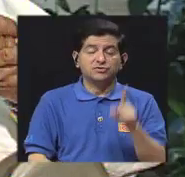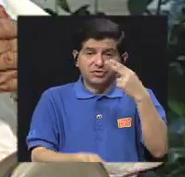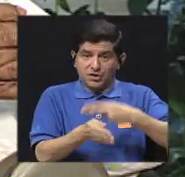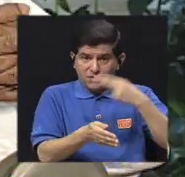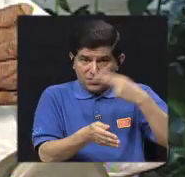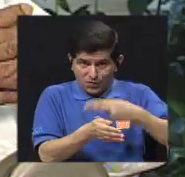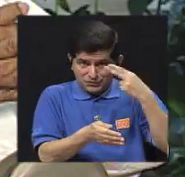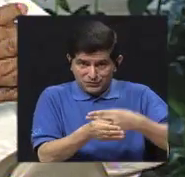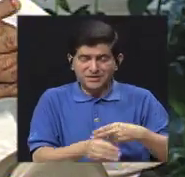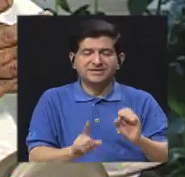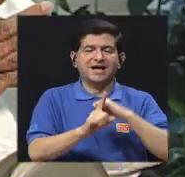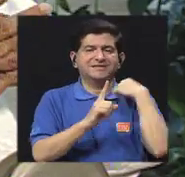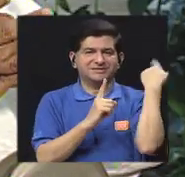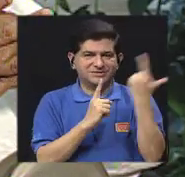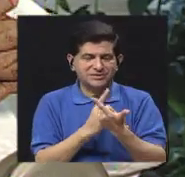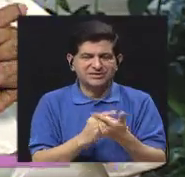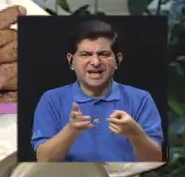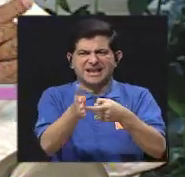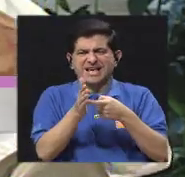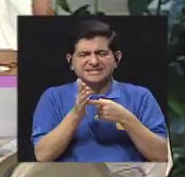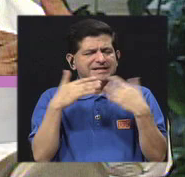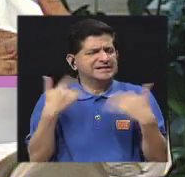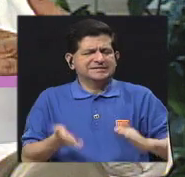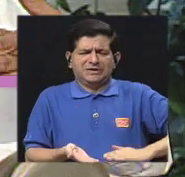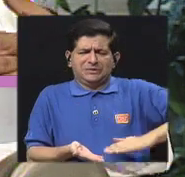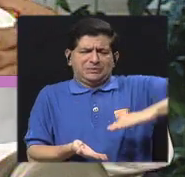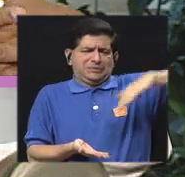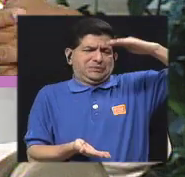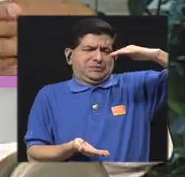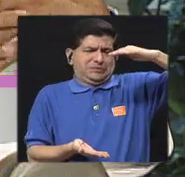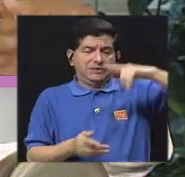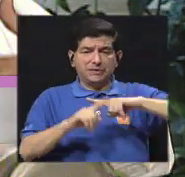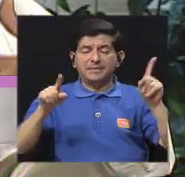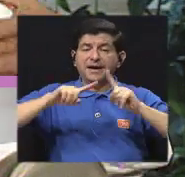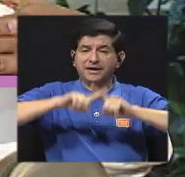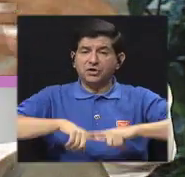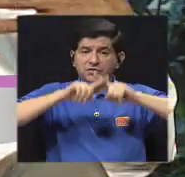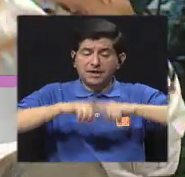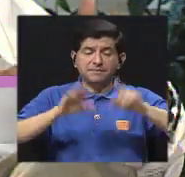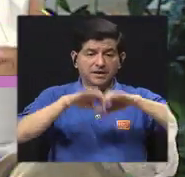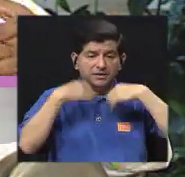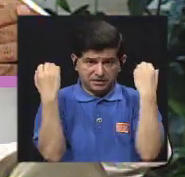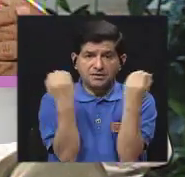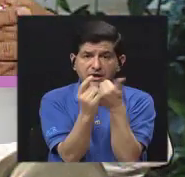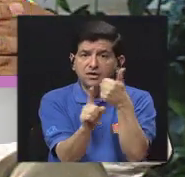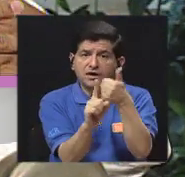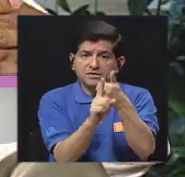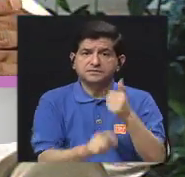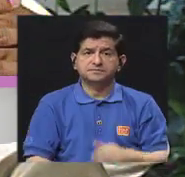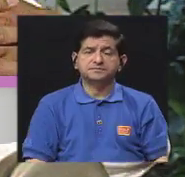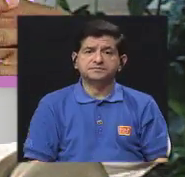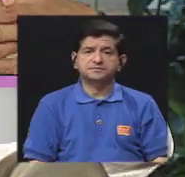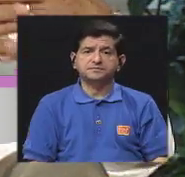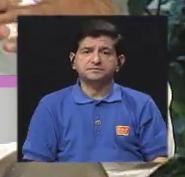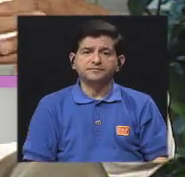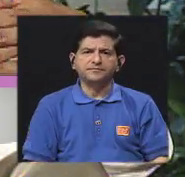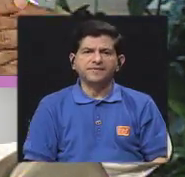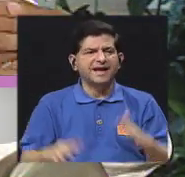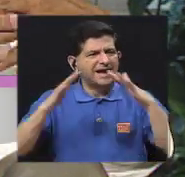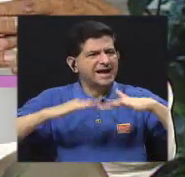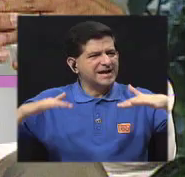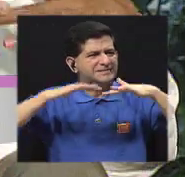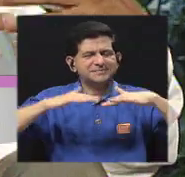a nivel social, la demanda es muy alta, pero eso va a depender de la organización, porque más que